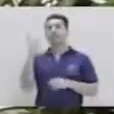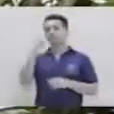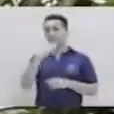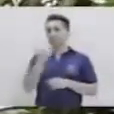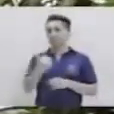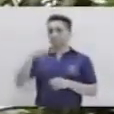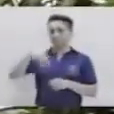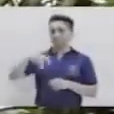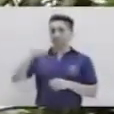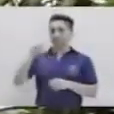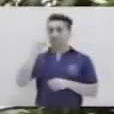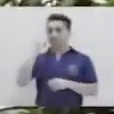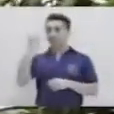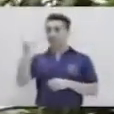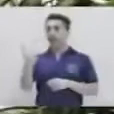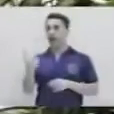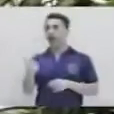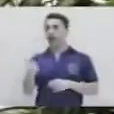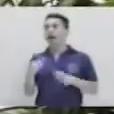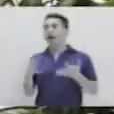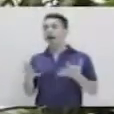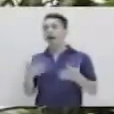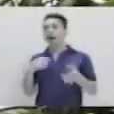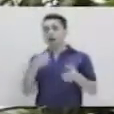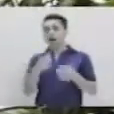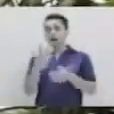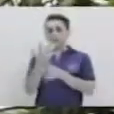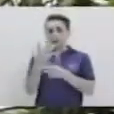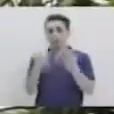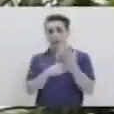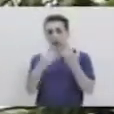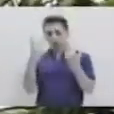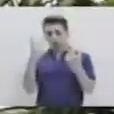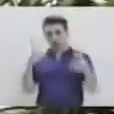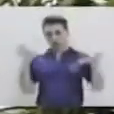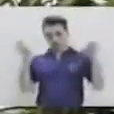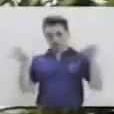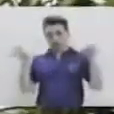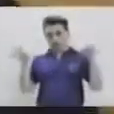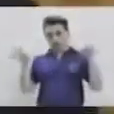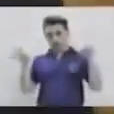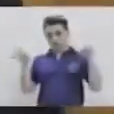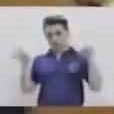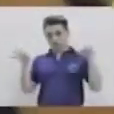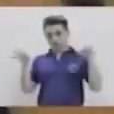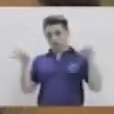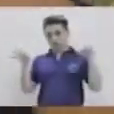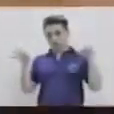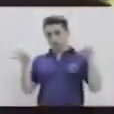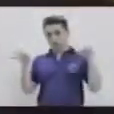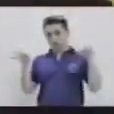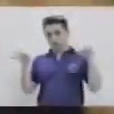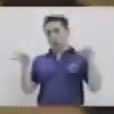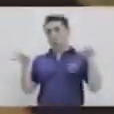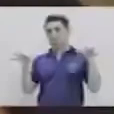sandía y la sandía es, ponemos las dos manos así y